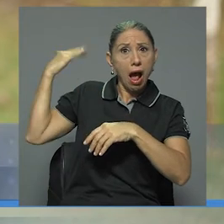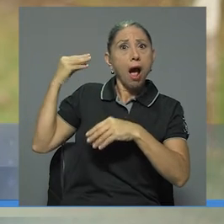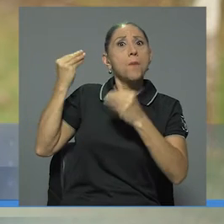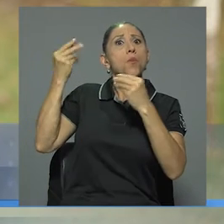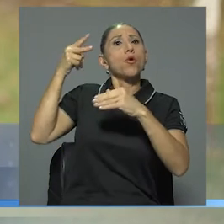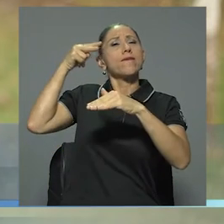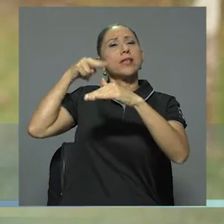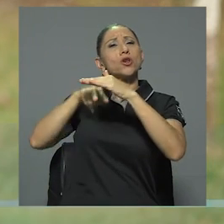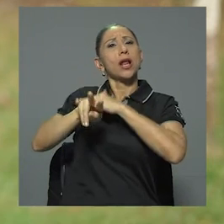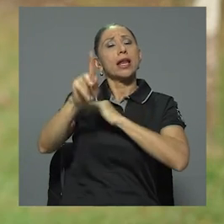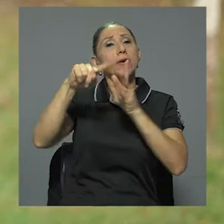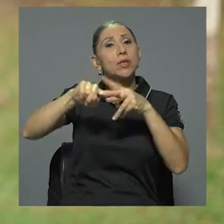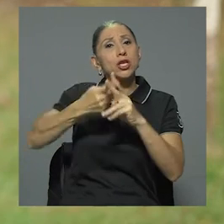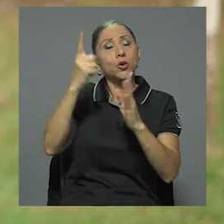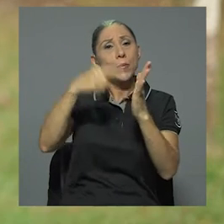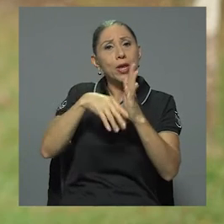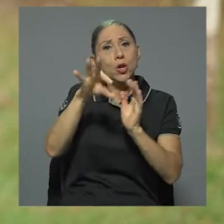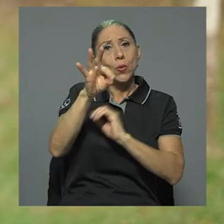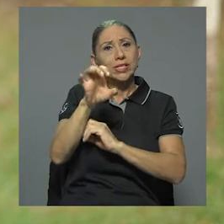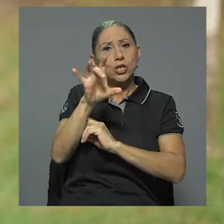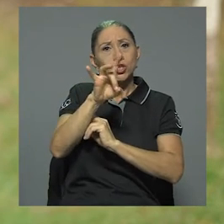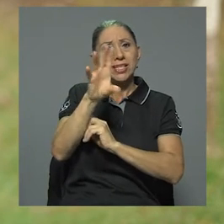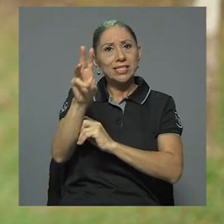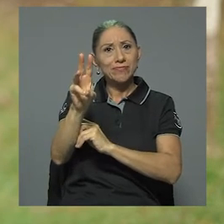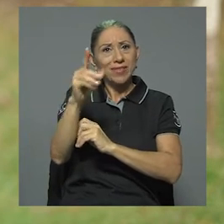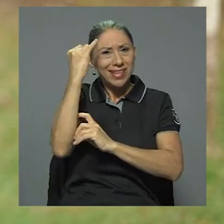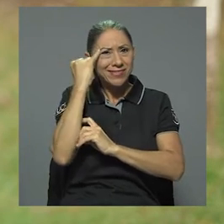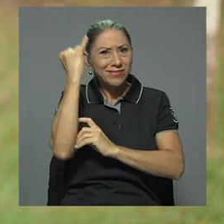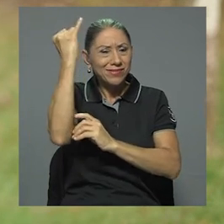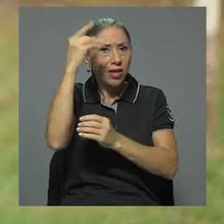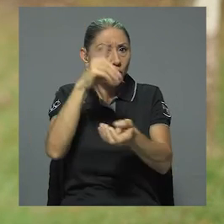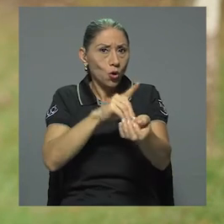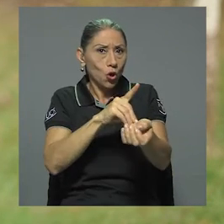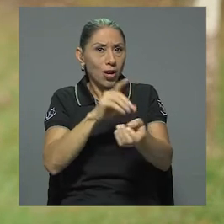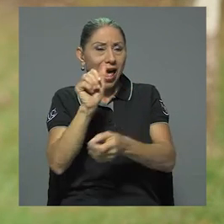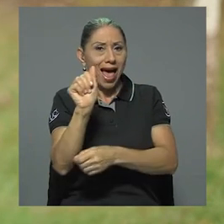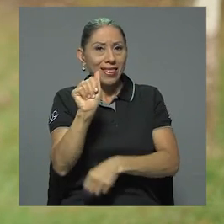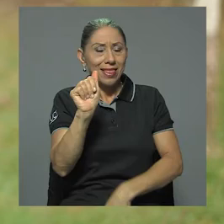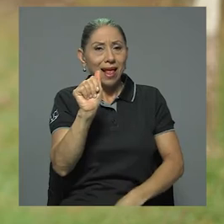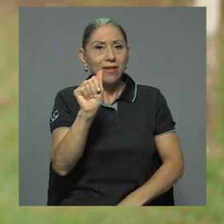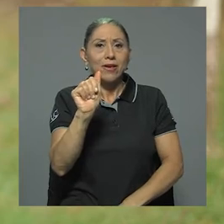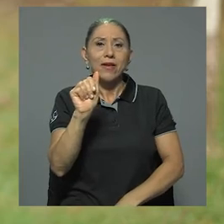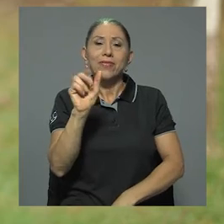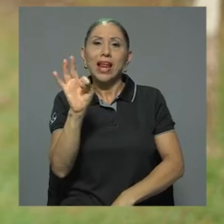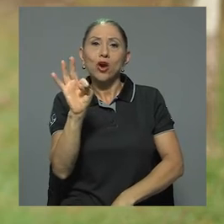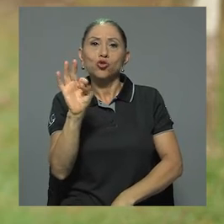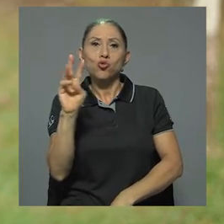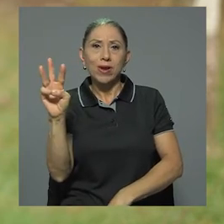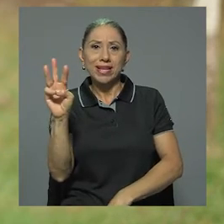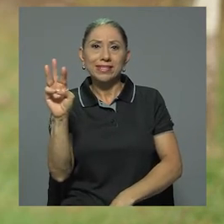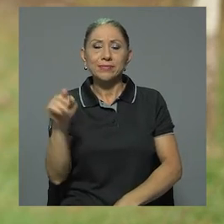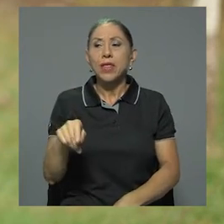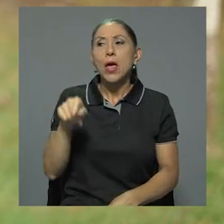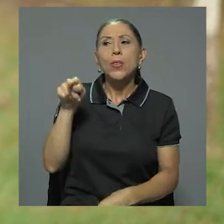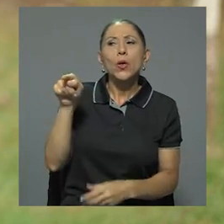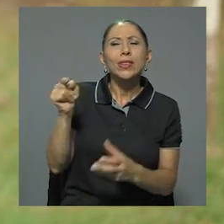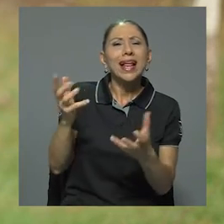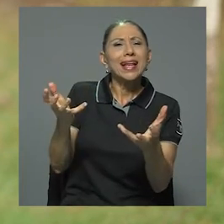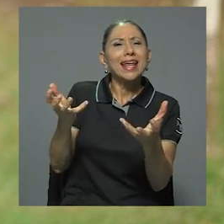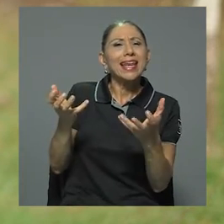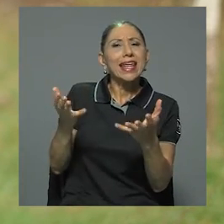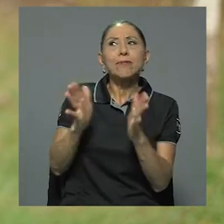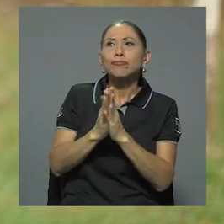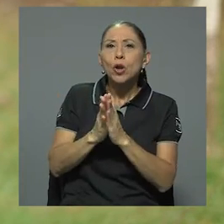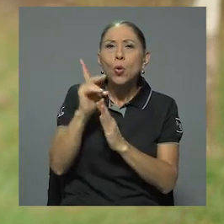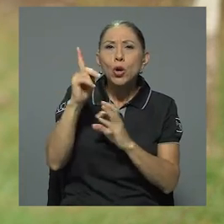1986 por una iniciativa del doctor Antonio Trejos Willis, en donde él buscaba un espacio para que